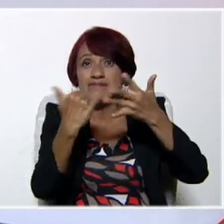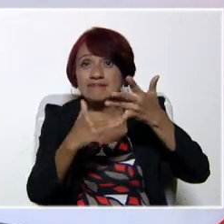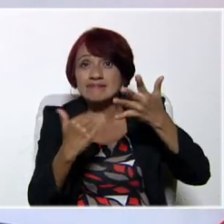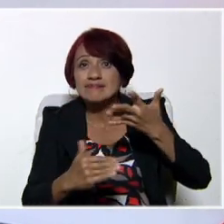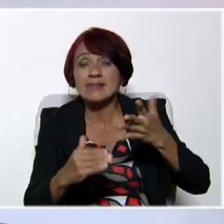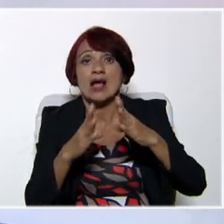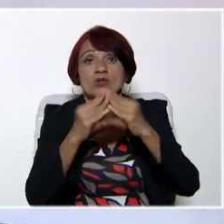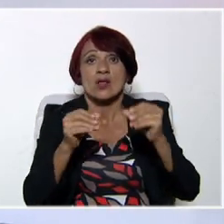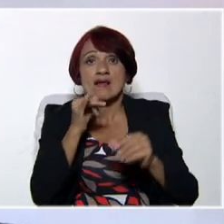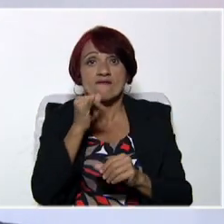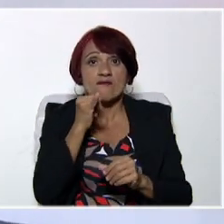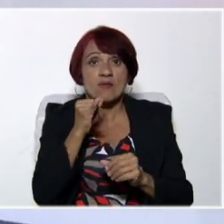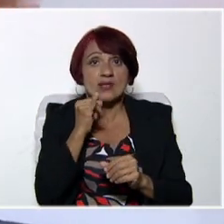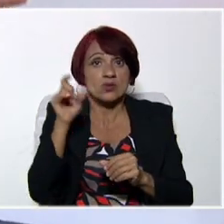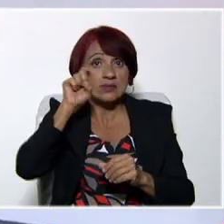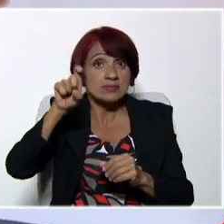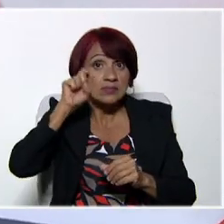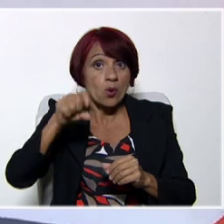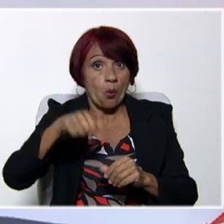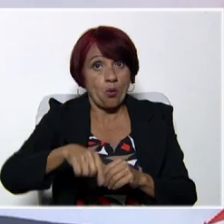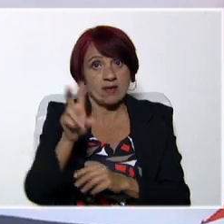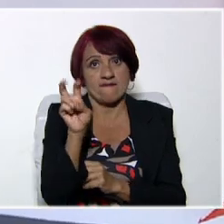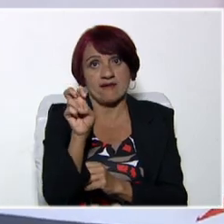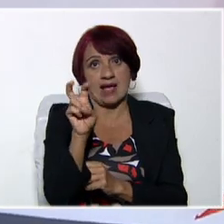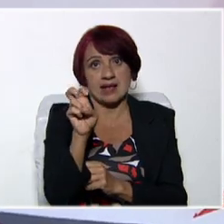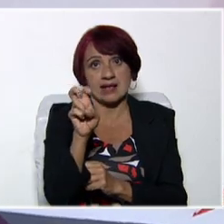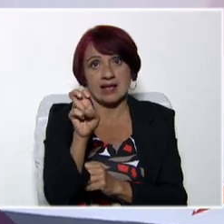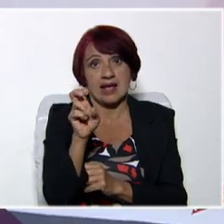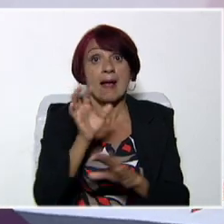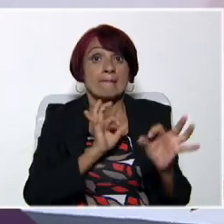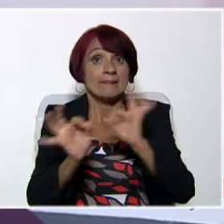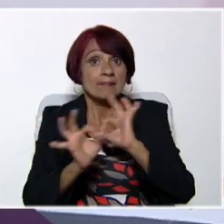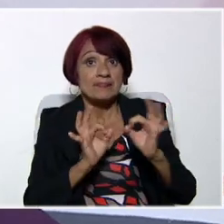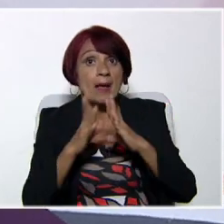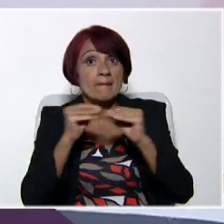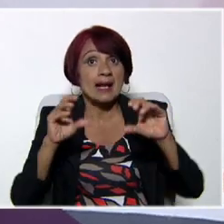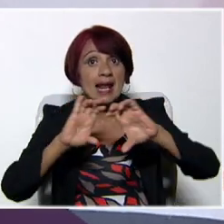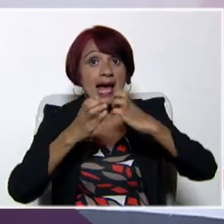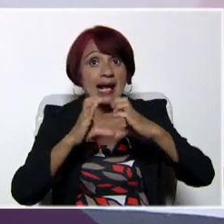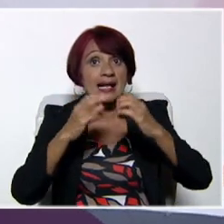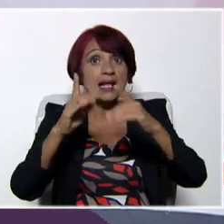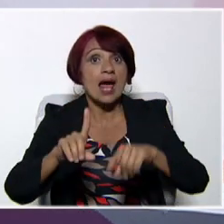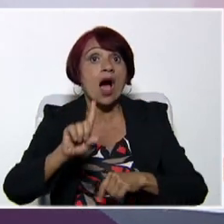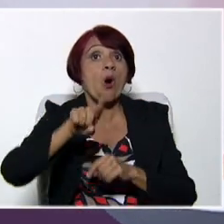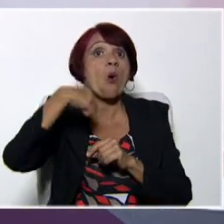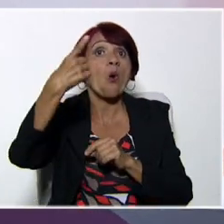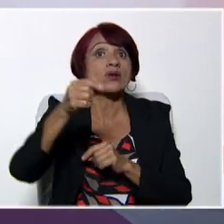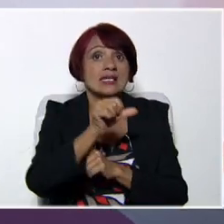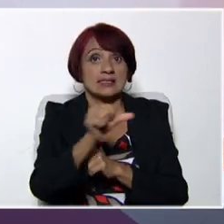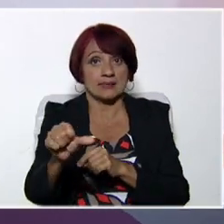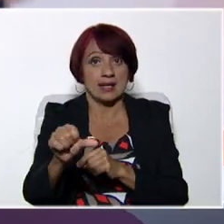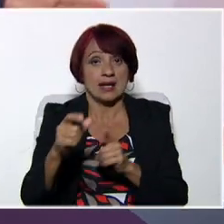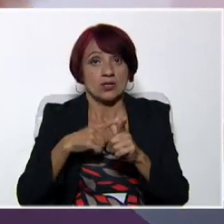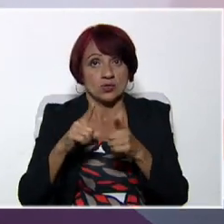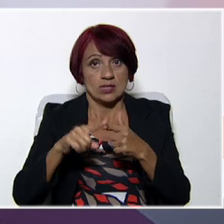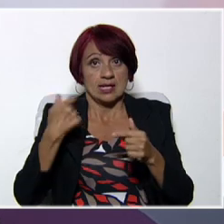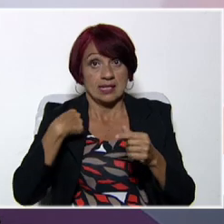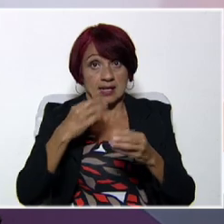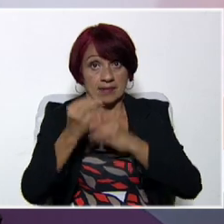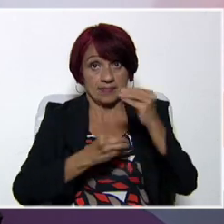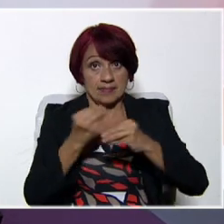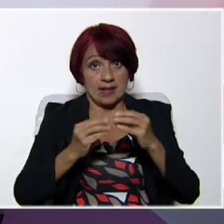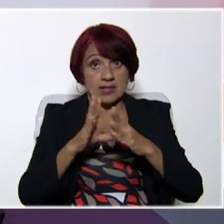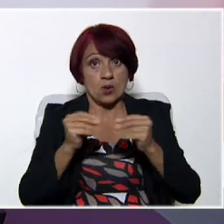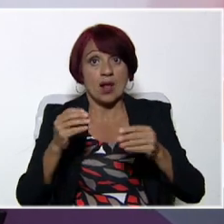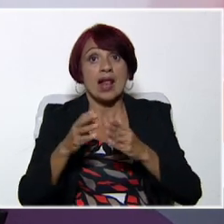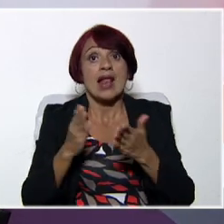formación. Pero además, como hoy es viernes, yo quiero que ustedes se vayan preparando para las clases de la próxima semana. Y para hacerlo, pueden descargar la guía